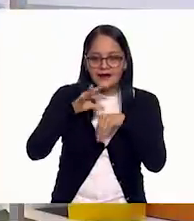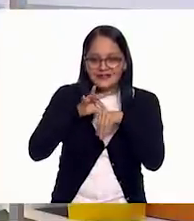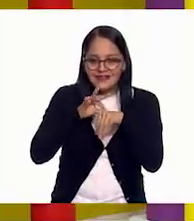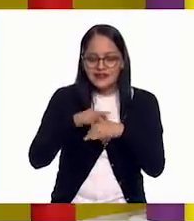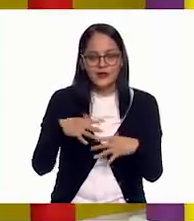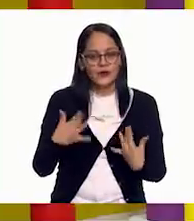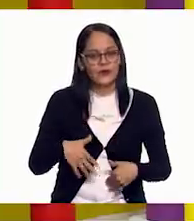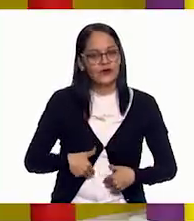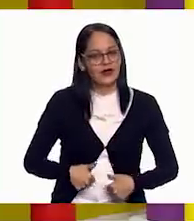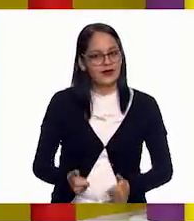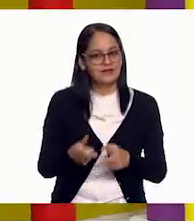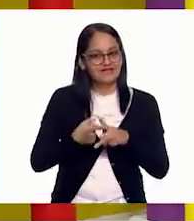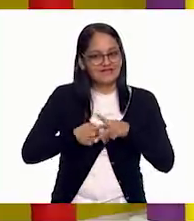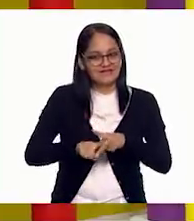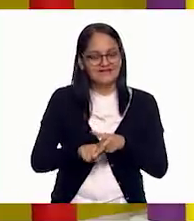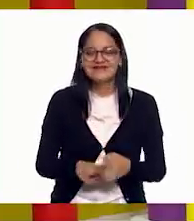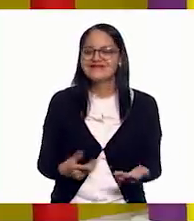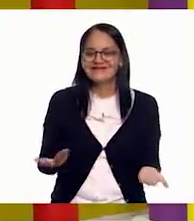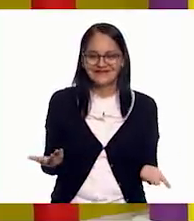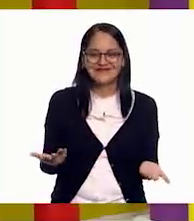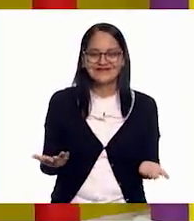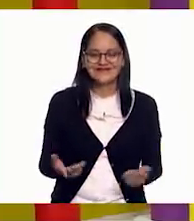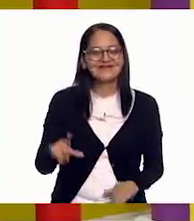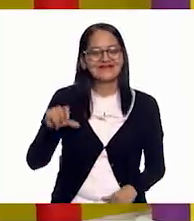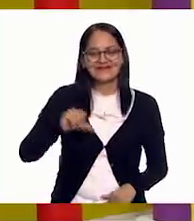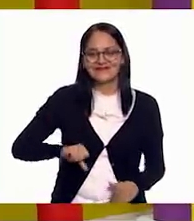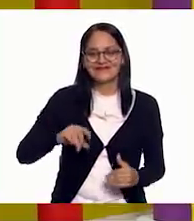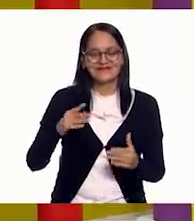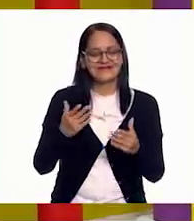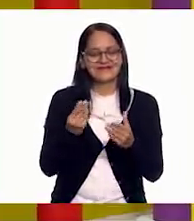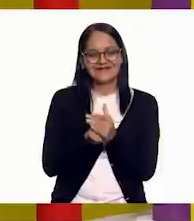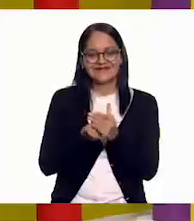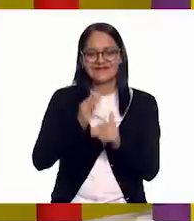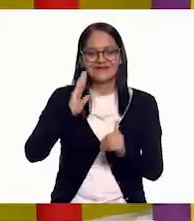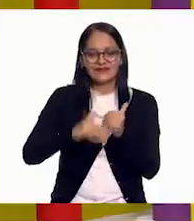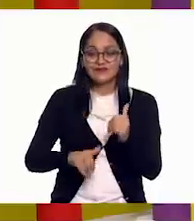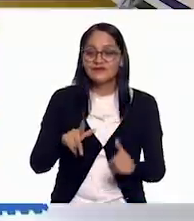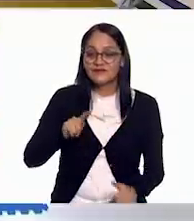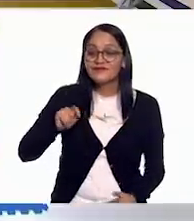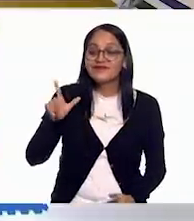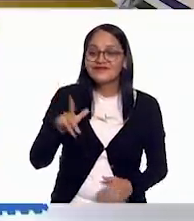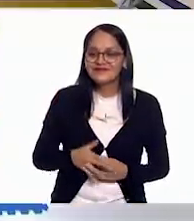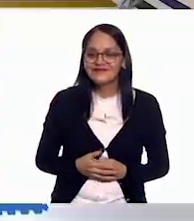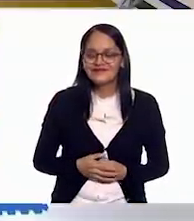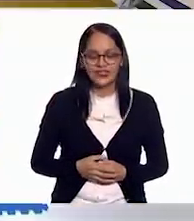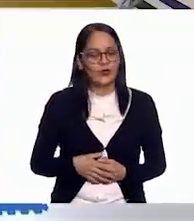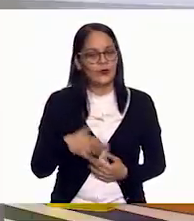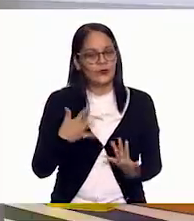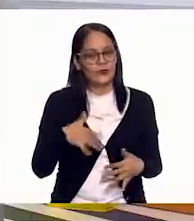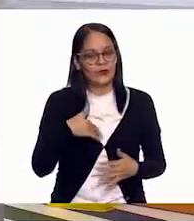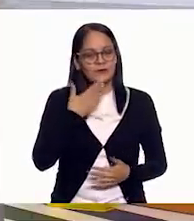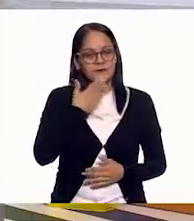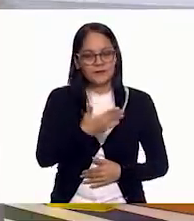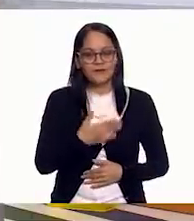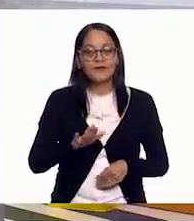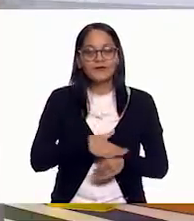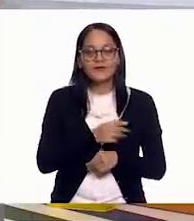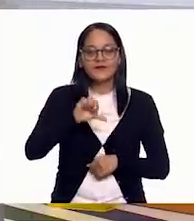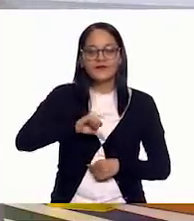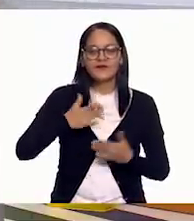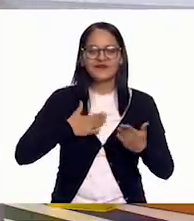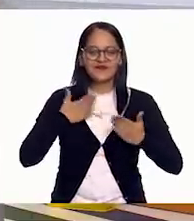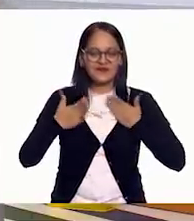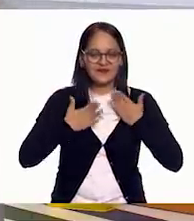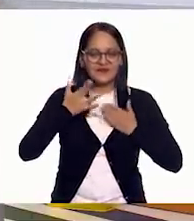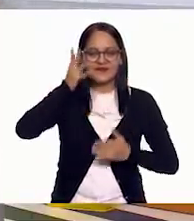Y con esto terminamos nuestra clase. ¿Qué te pareció? Uy, pues me pareció muy bien porque nos divertimos,